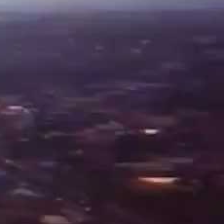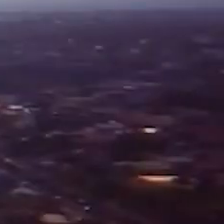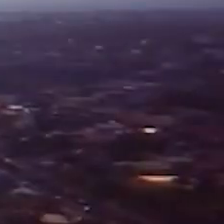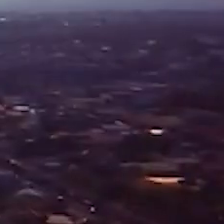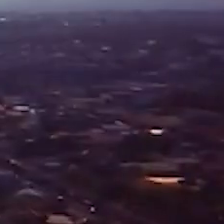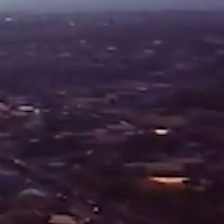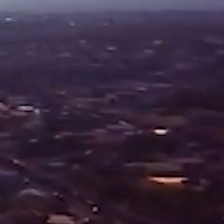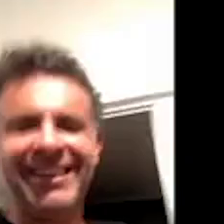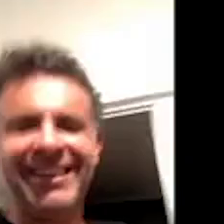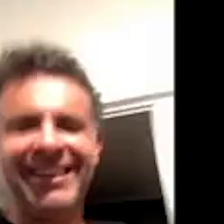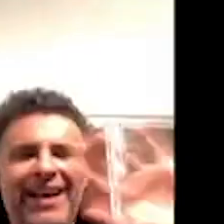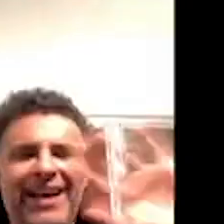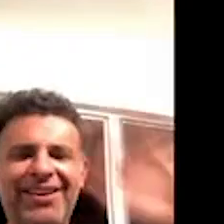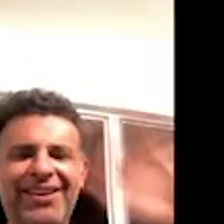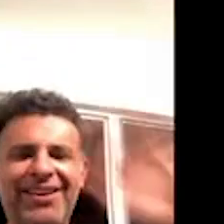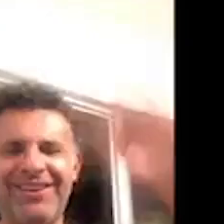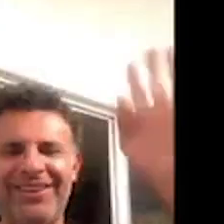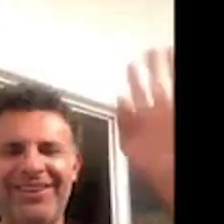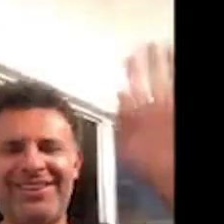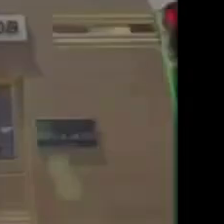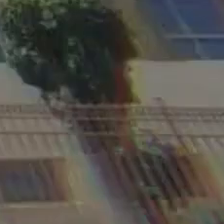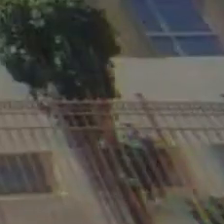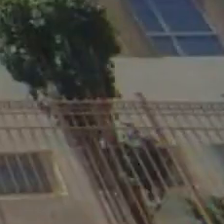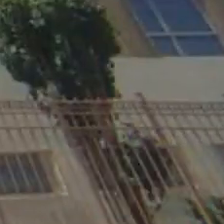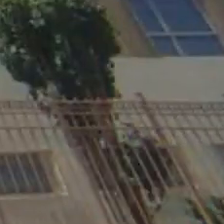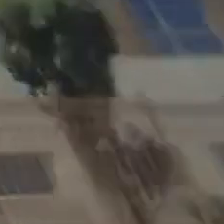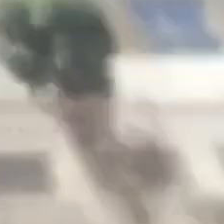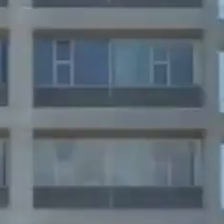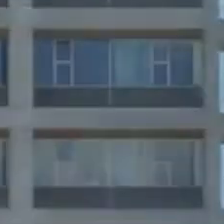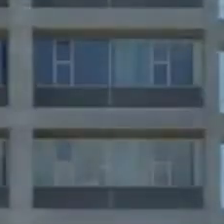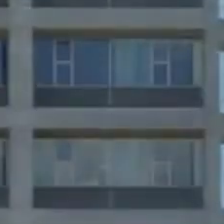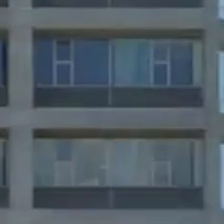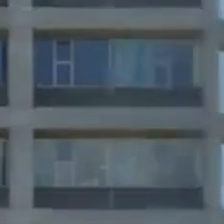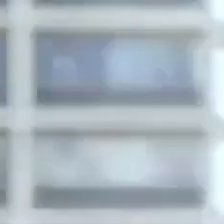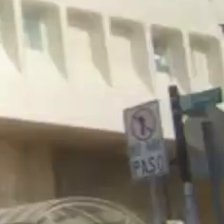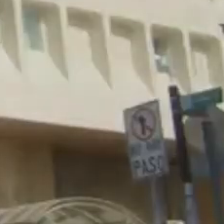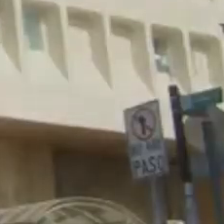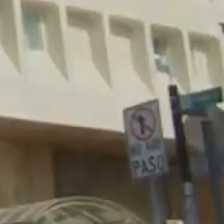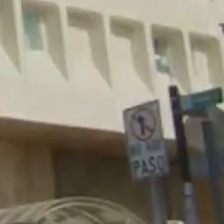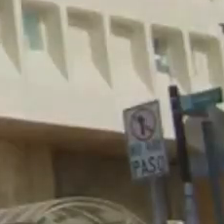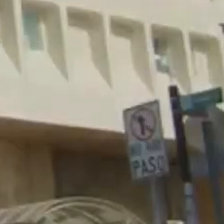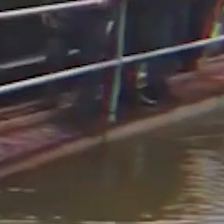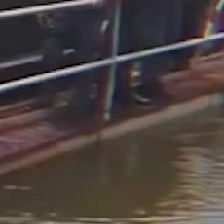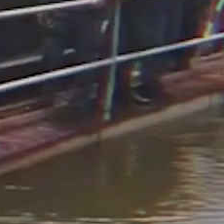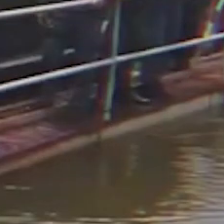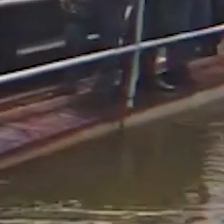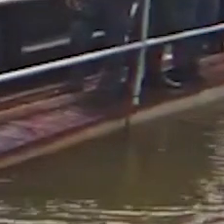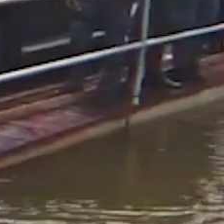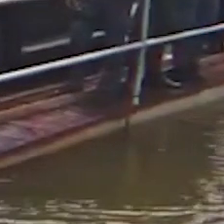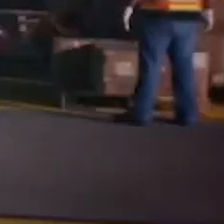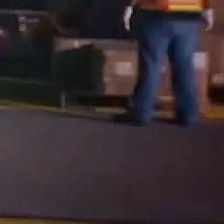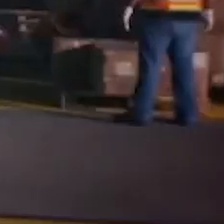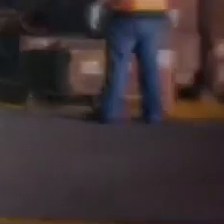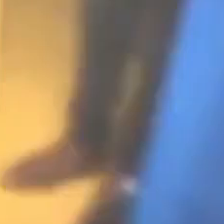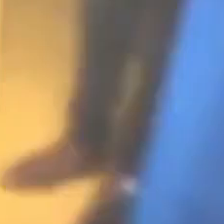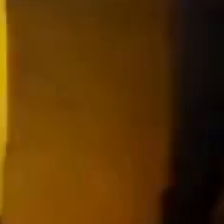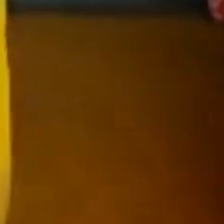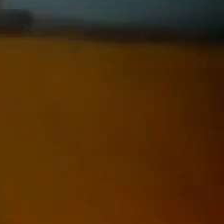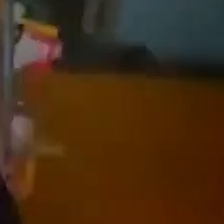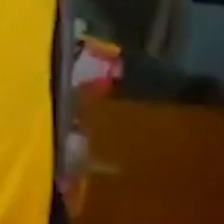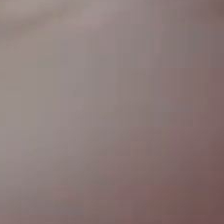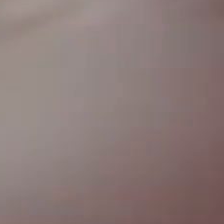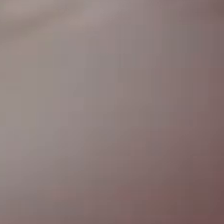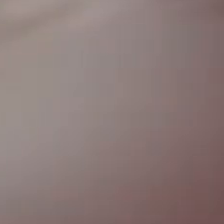Quedate en casa cuidando a tu familia, mientras nosotros cuidamos todas las demás. Unite vos también a este gran